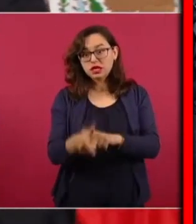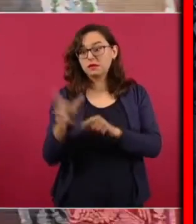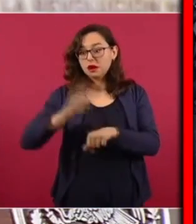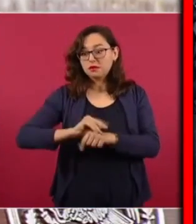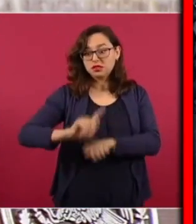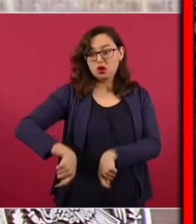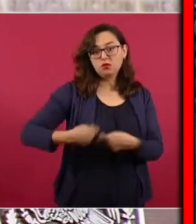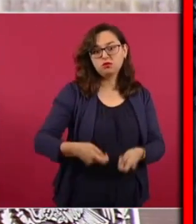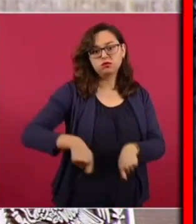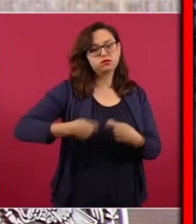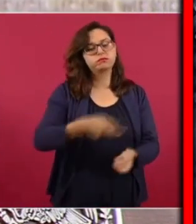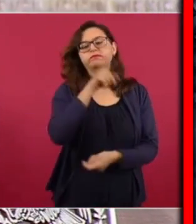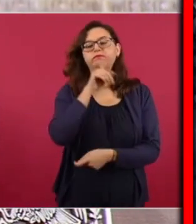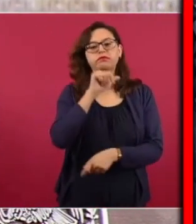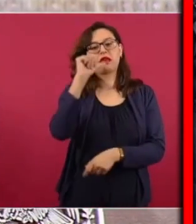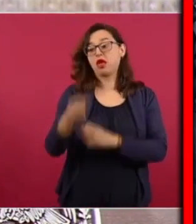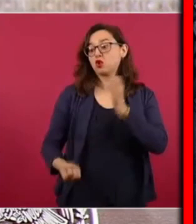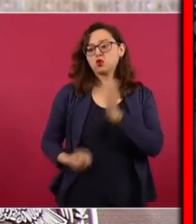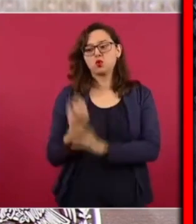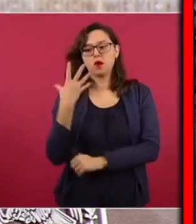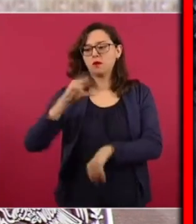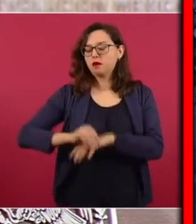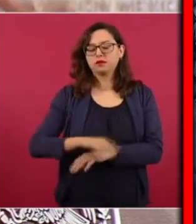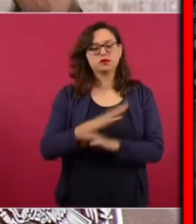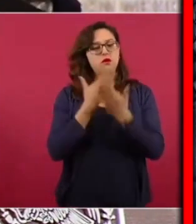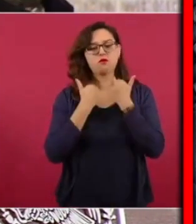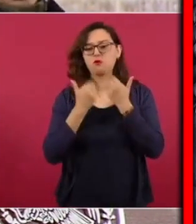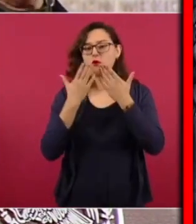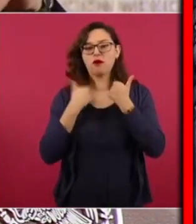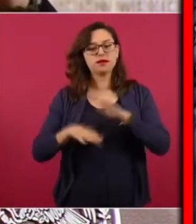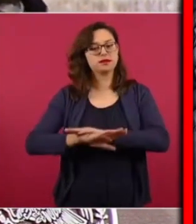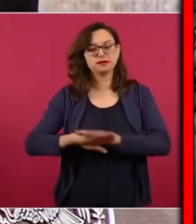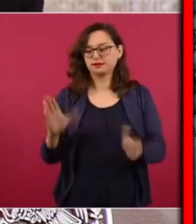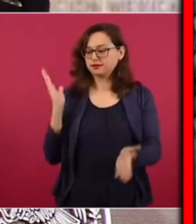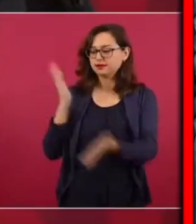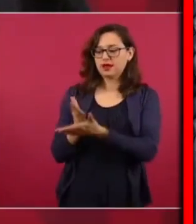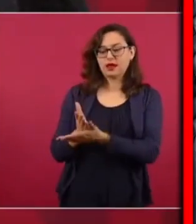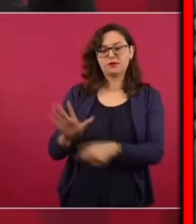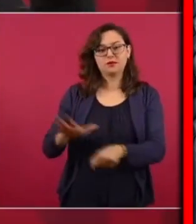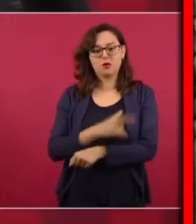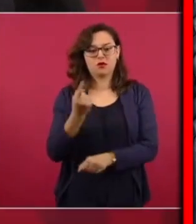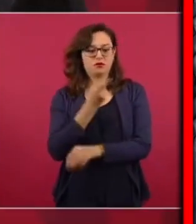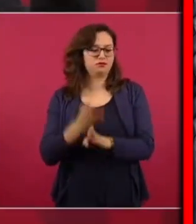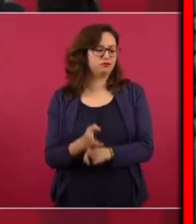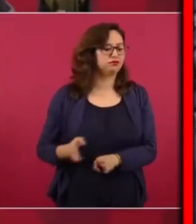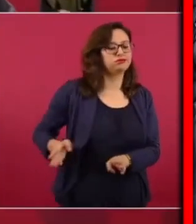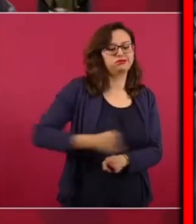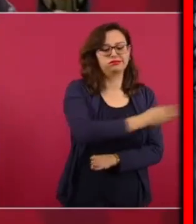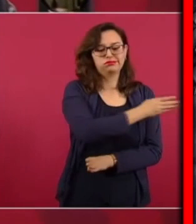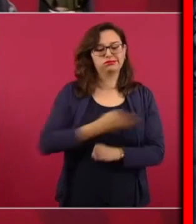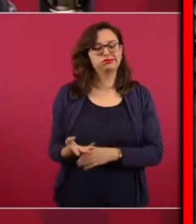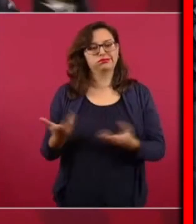nueva concesión porque fue un derroche de concesiones